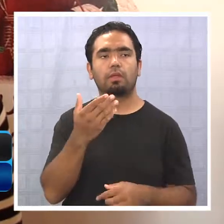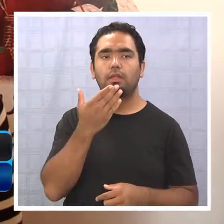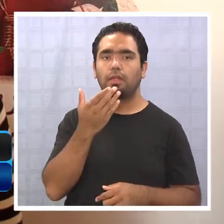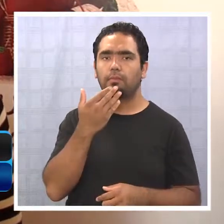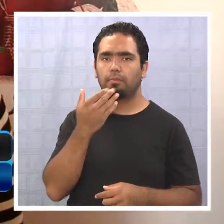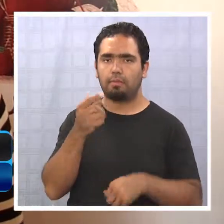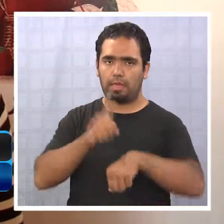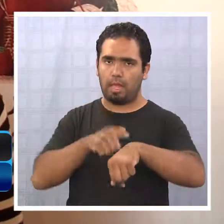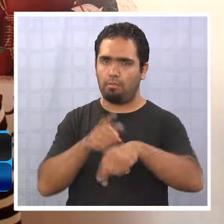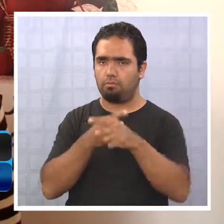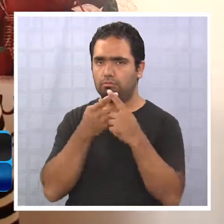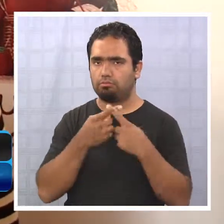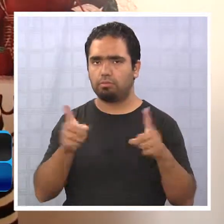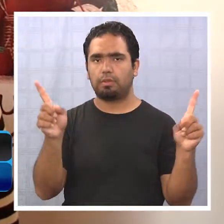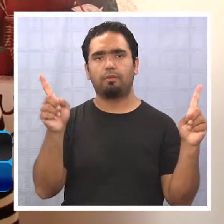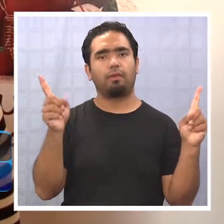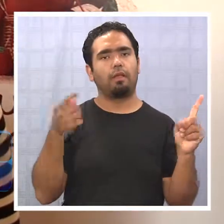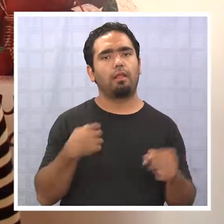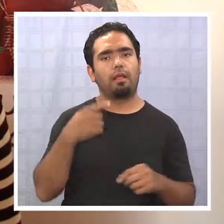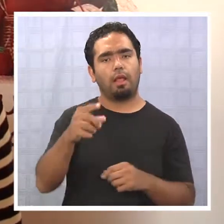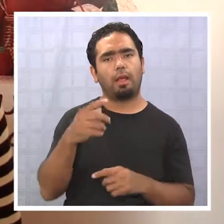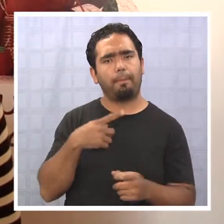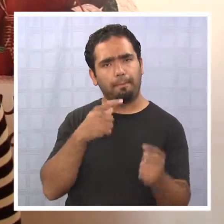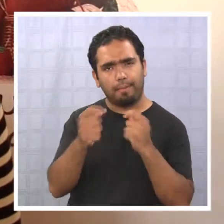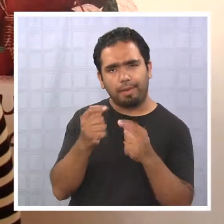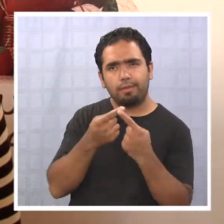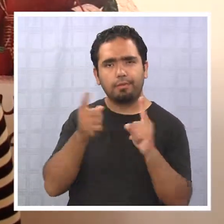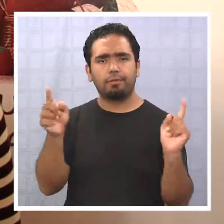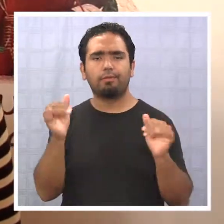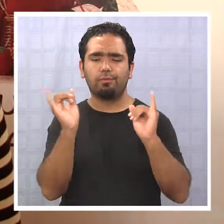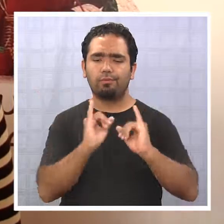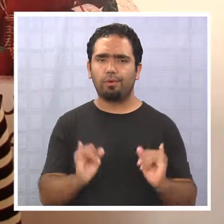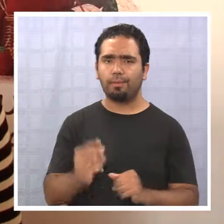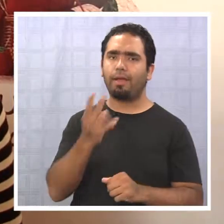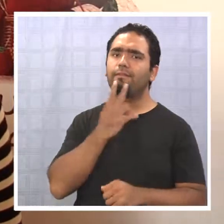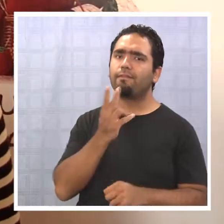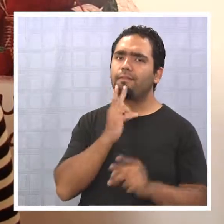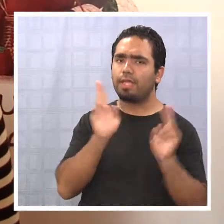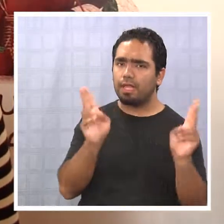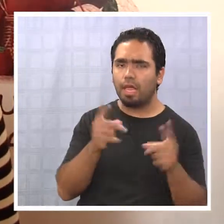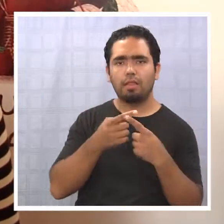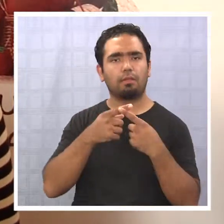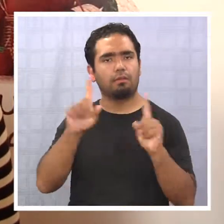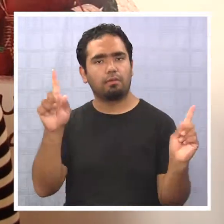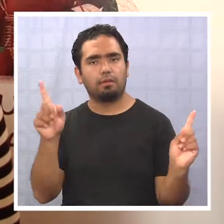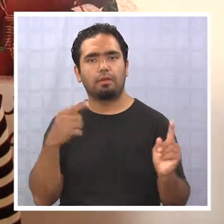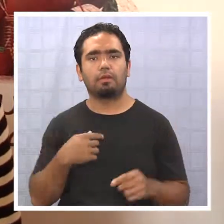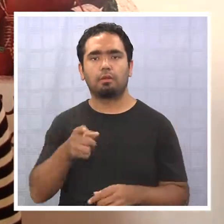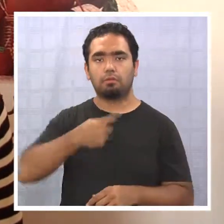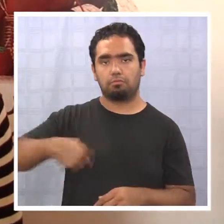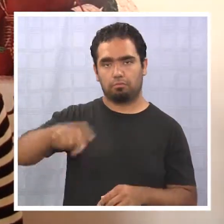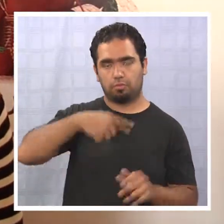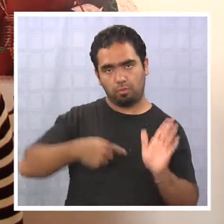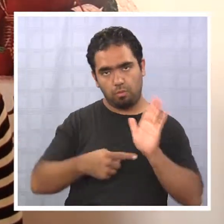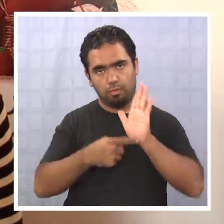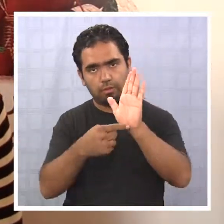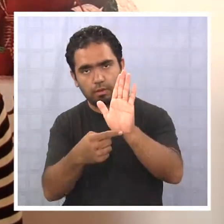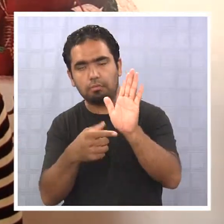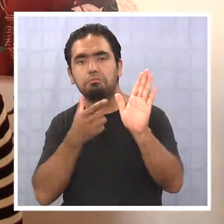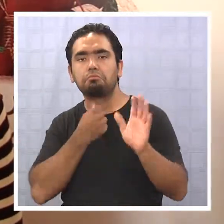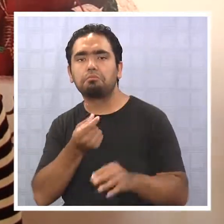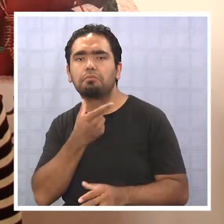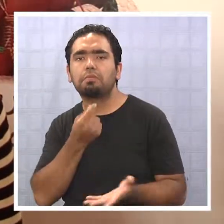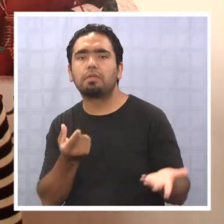salitrera y mostrando una época muy diferente a la nuestra. Donde los ritmos eran diferentes, donde la forma de vida era distinta y con esto nosotros